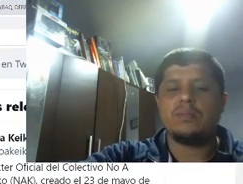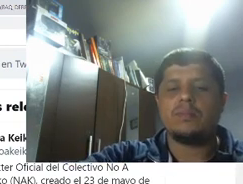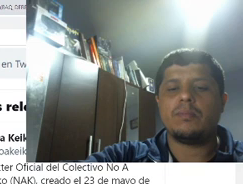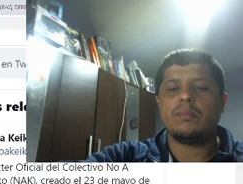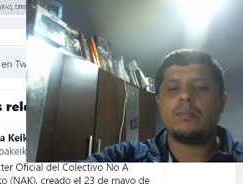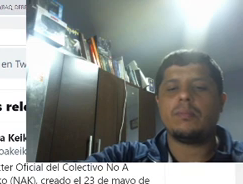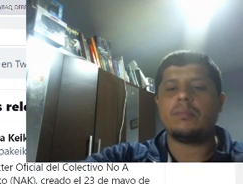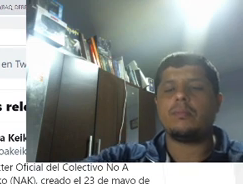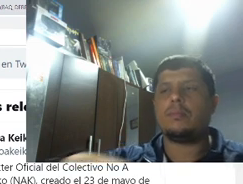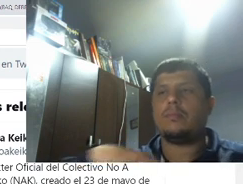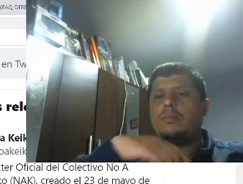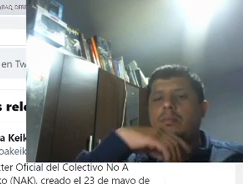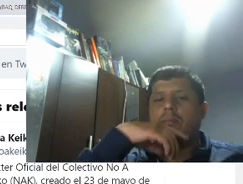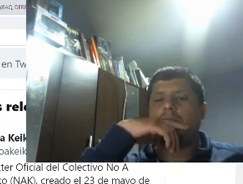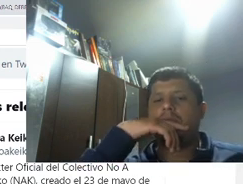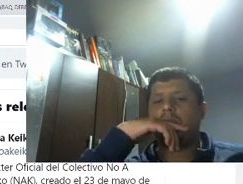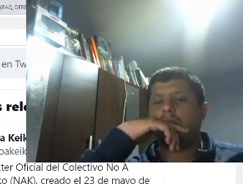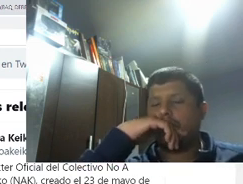entonces.